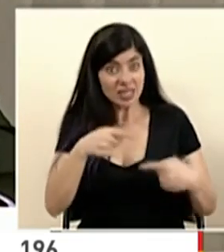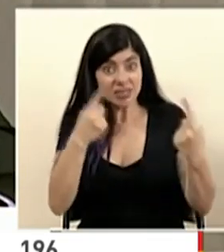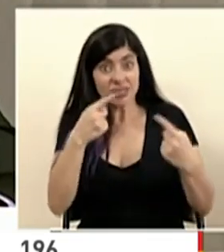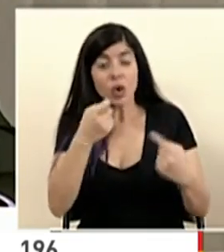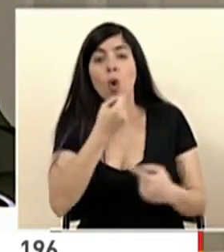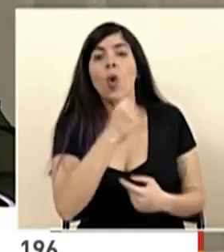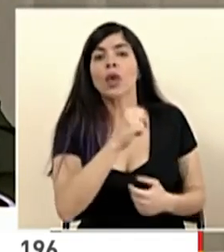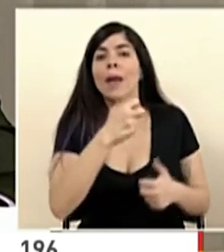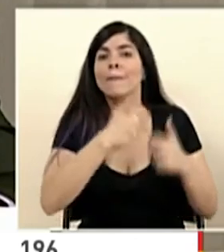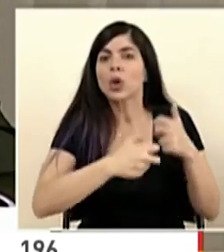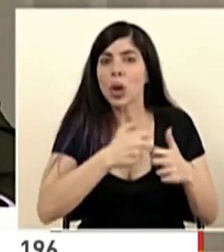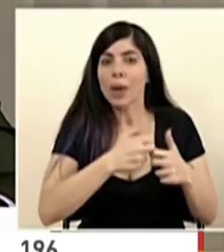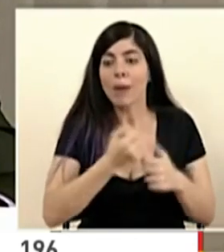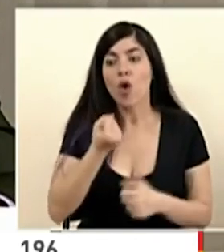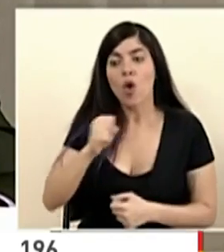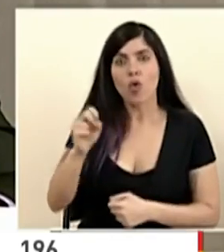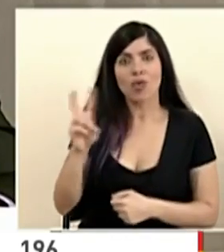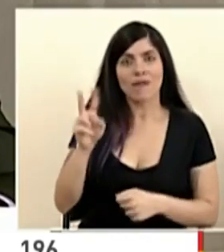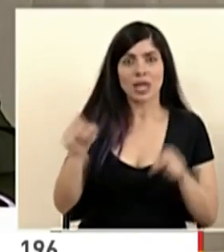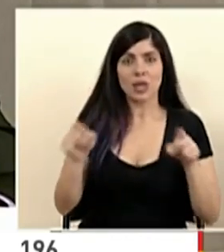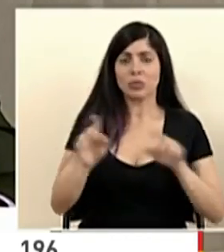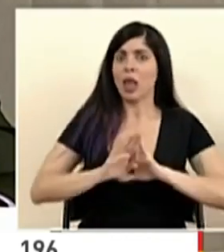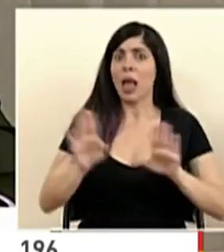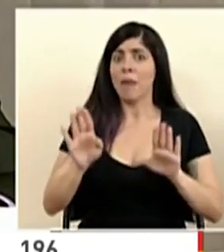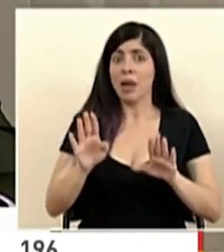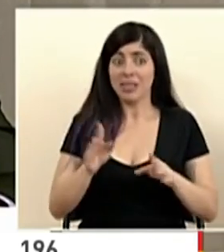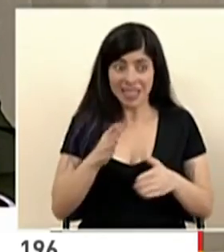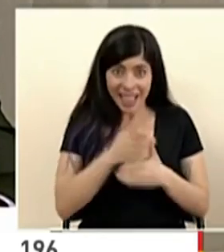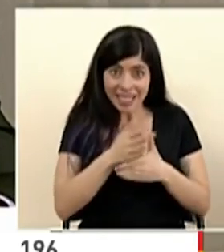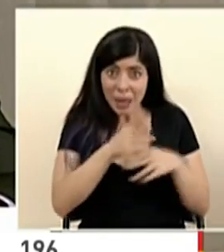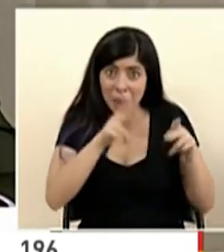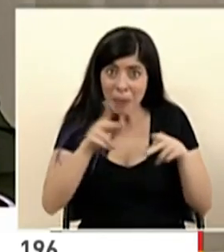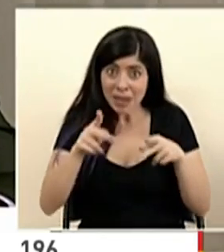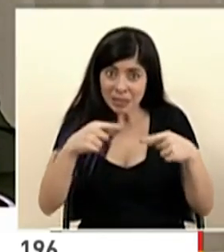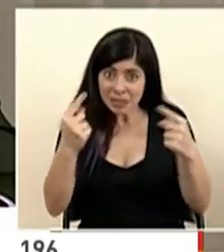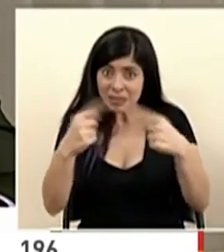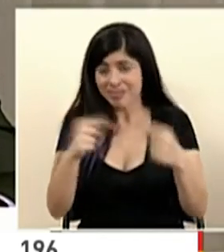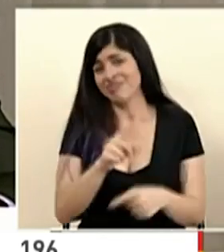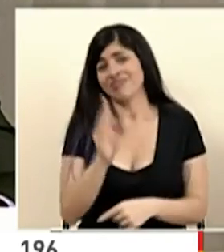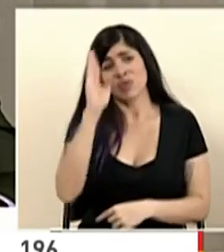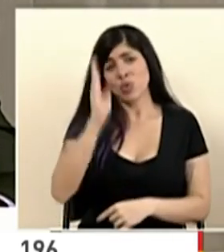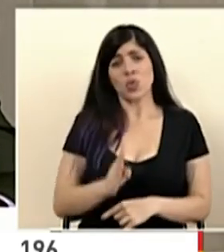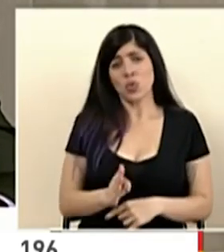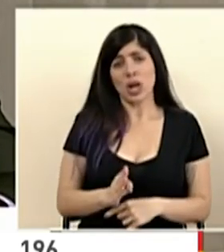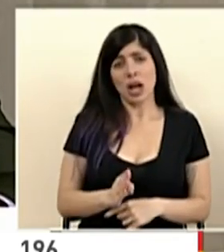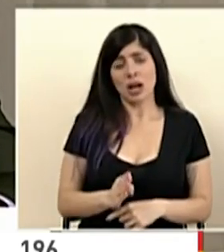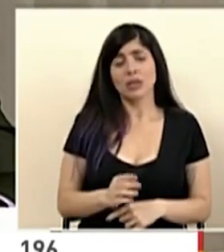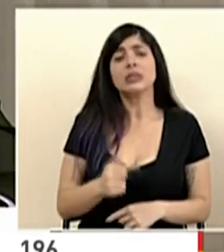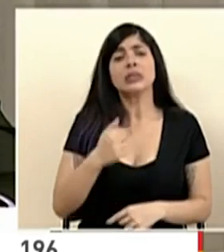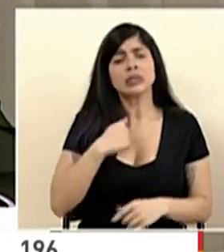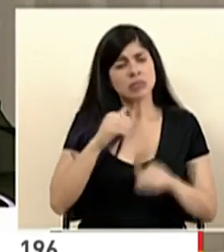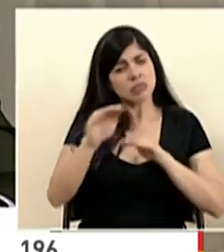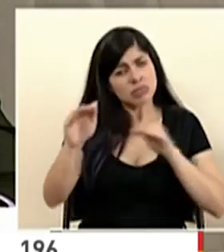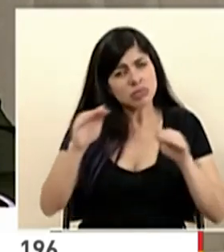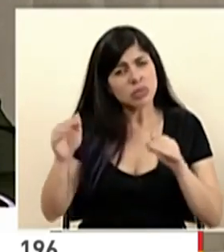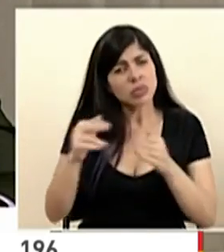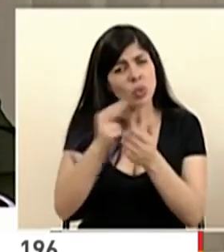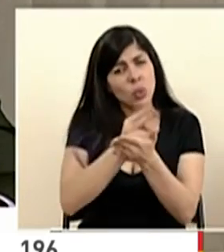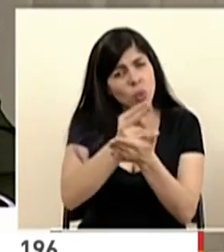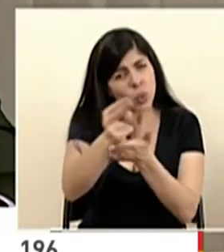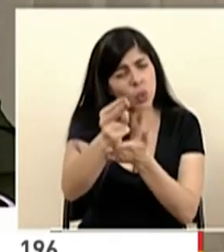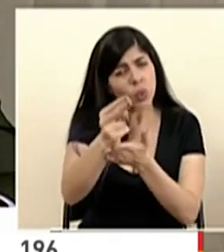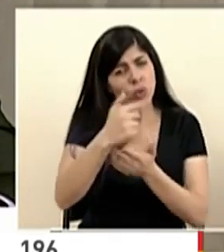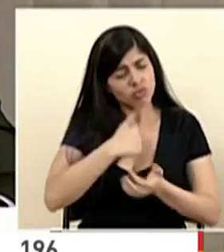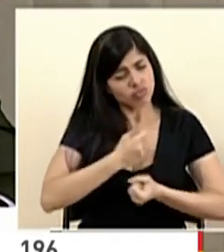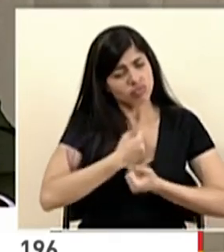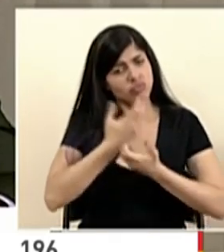problema y contra el virus. Nunca entre nosotros mismos. Ese es el llamado sincero que